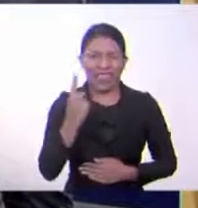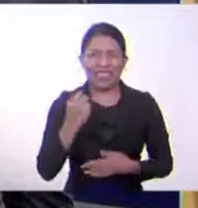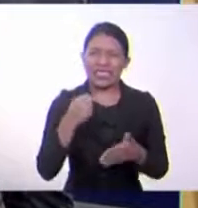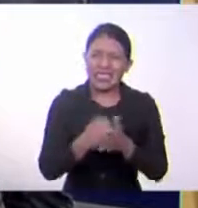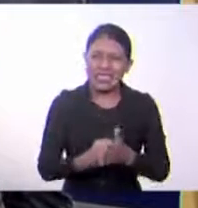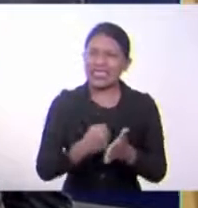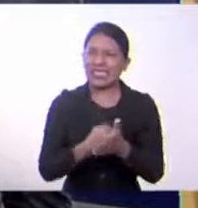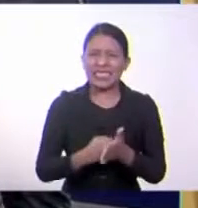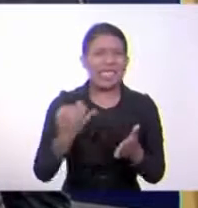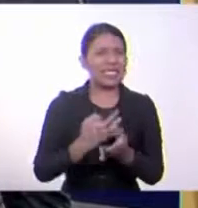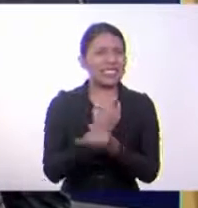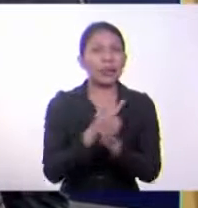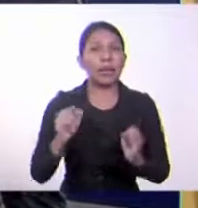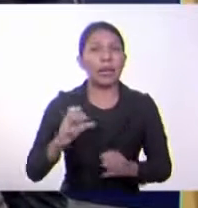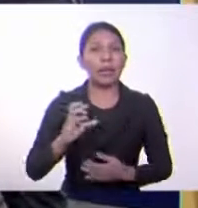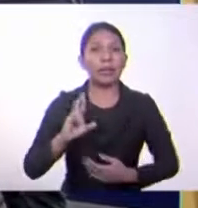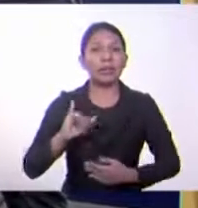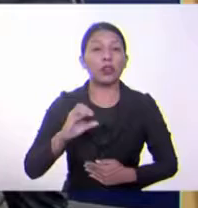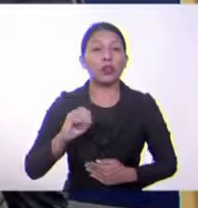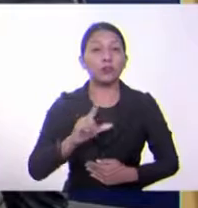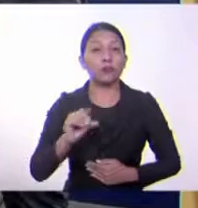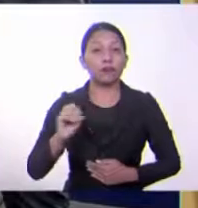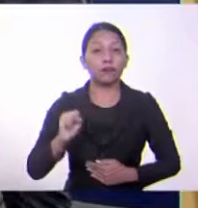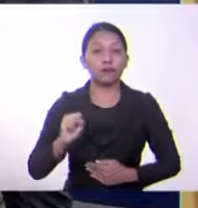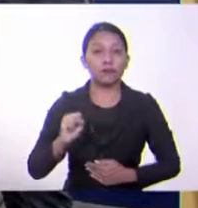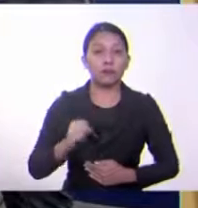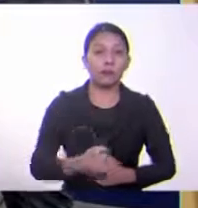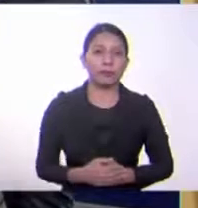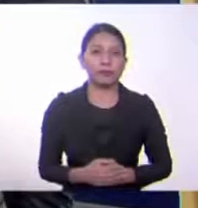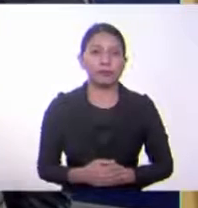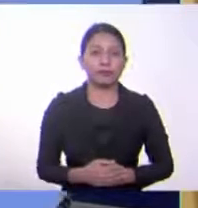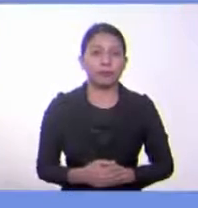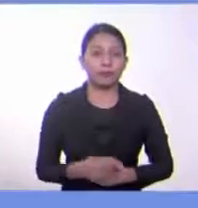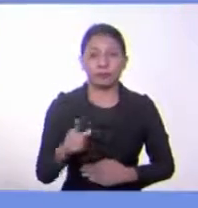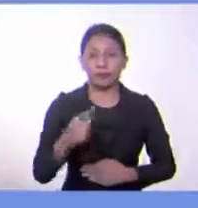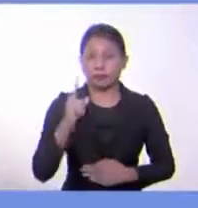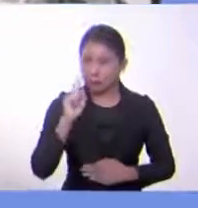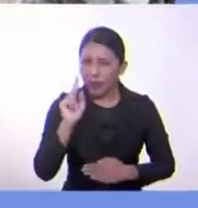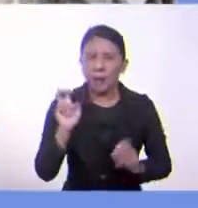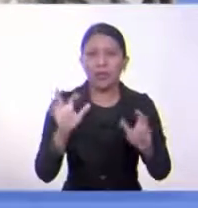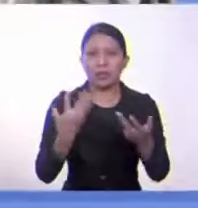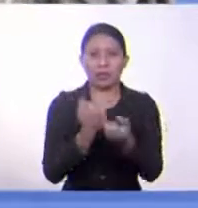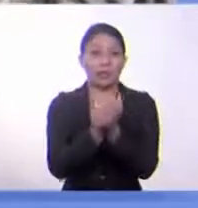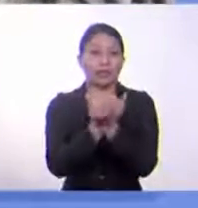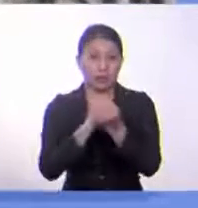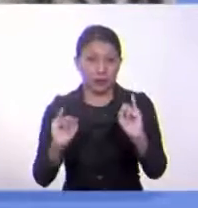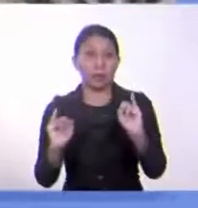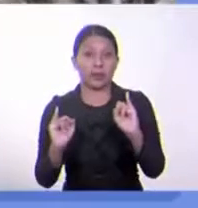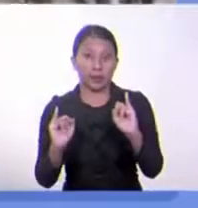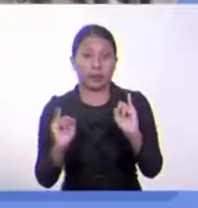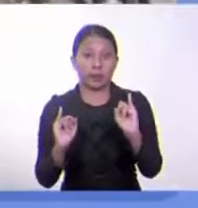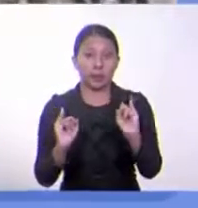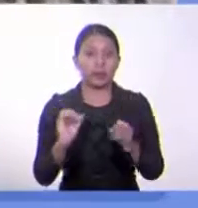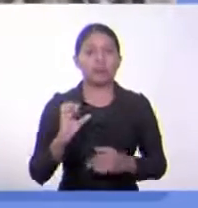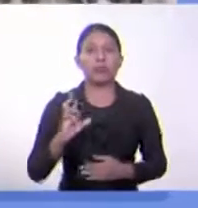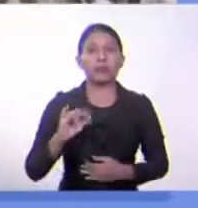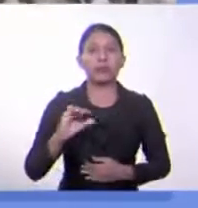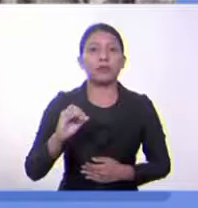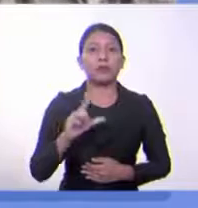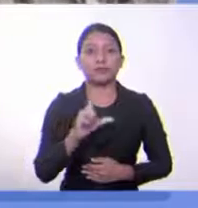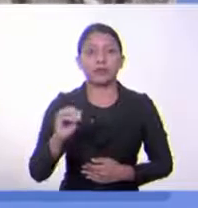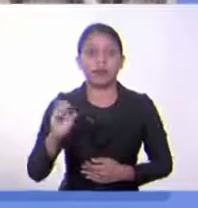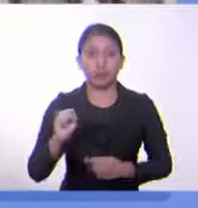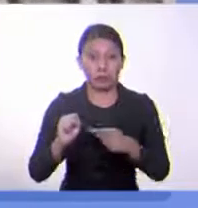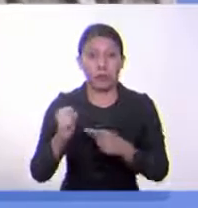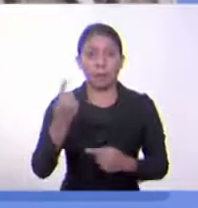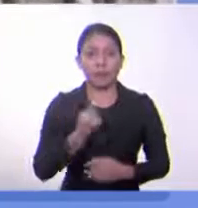que los criollos eran los que tenían esa idea de independizarse? Bueno, cuando hablamos de independencia y decía es que los criollos tenían